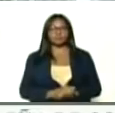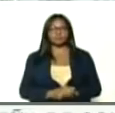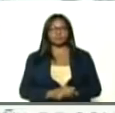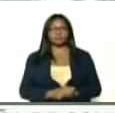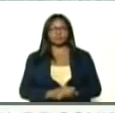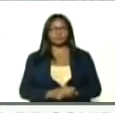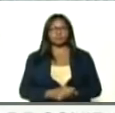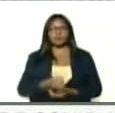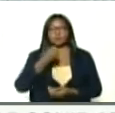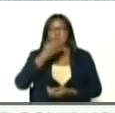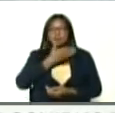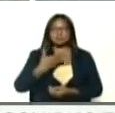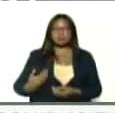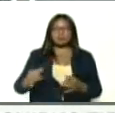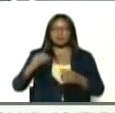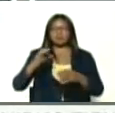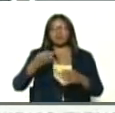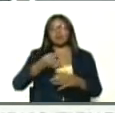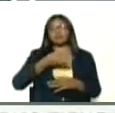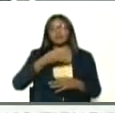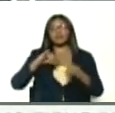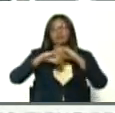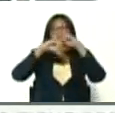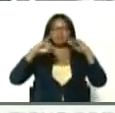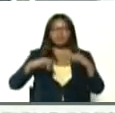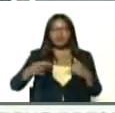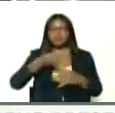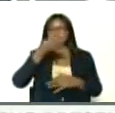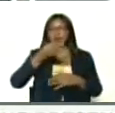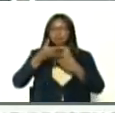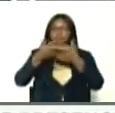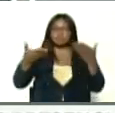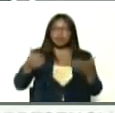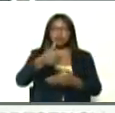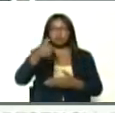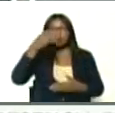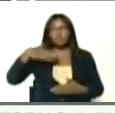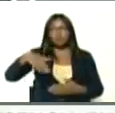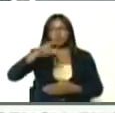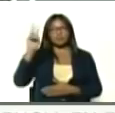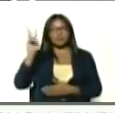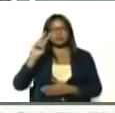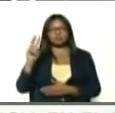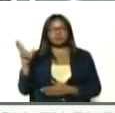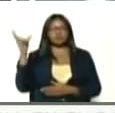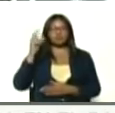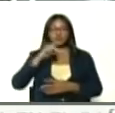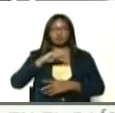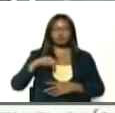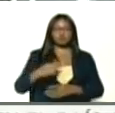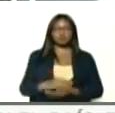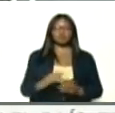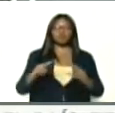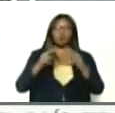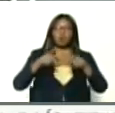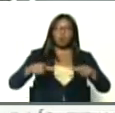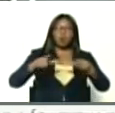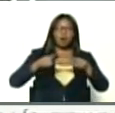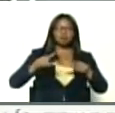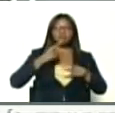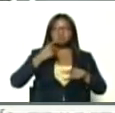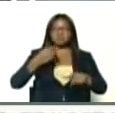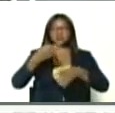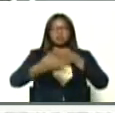Bueno presidente, feliz tarde, a usted, a todo, el pueblo venezolano, que nos escucha, nos encontramos, como bien